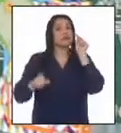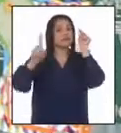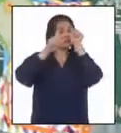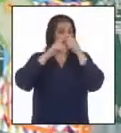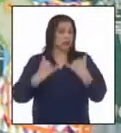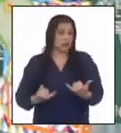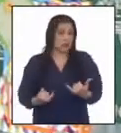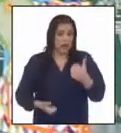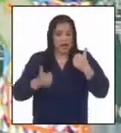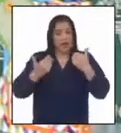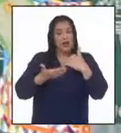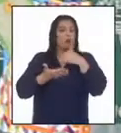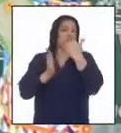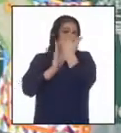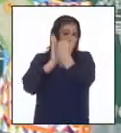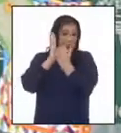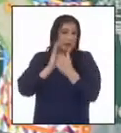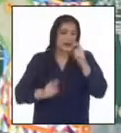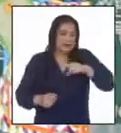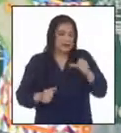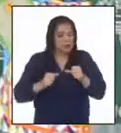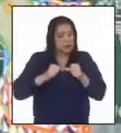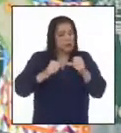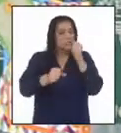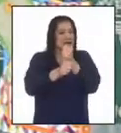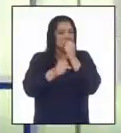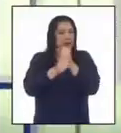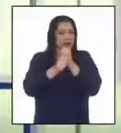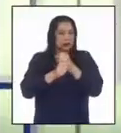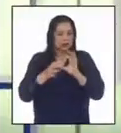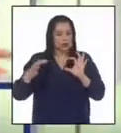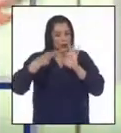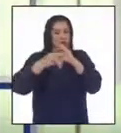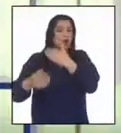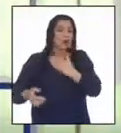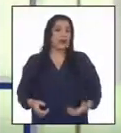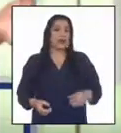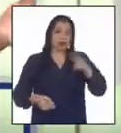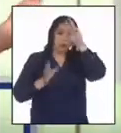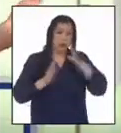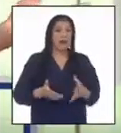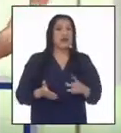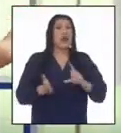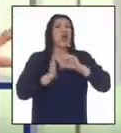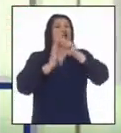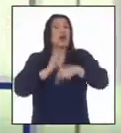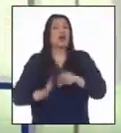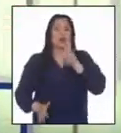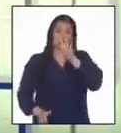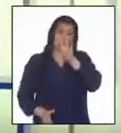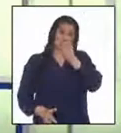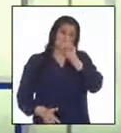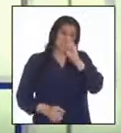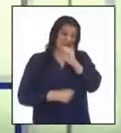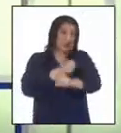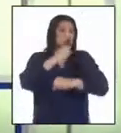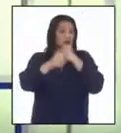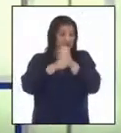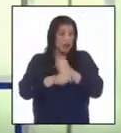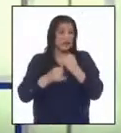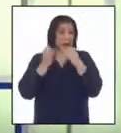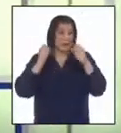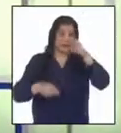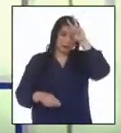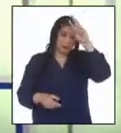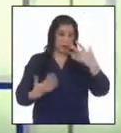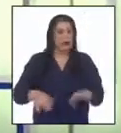¿En qué aspectos debemos seguir trabajando como Estado en conjunto? Después de casi 200 años, definitivamente hay aspectos de la